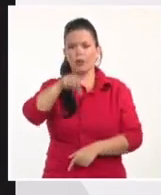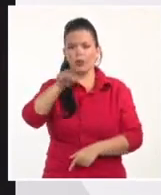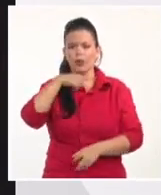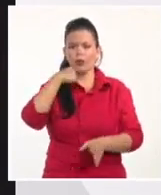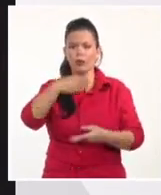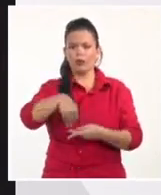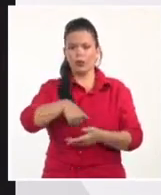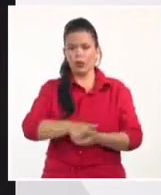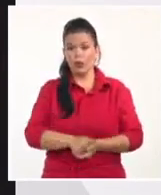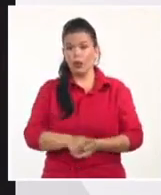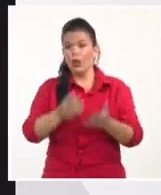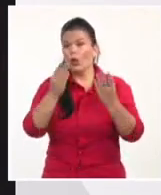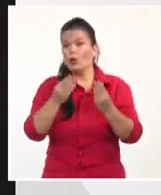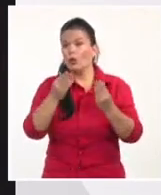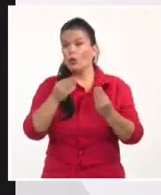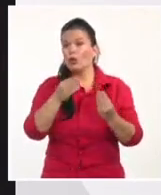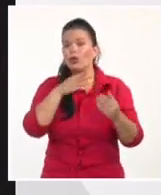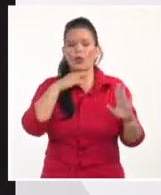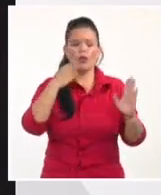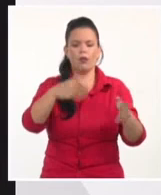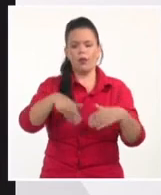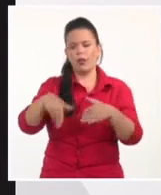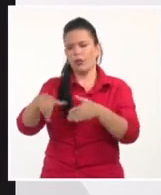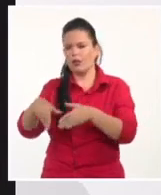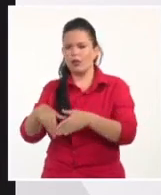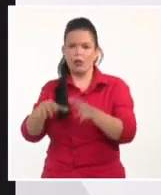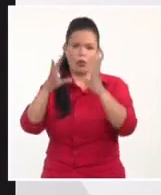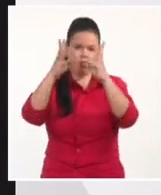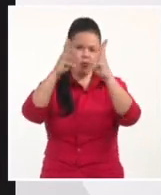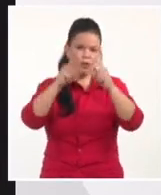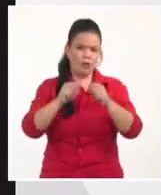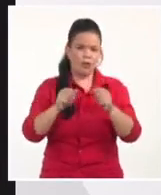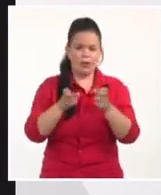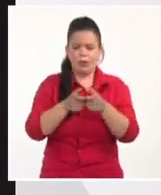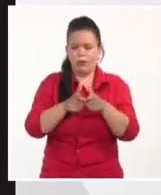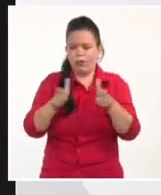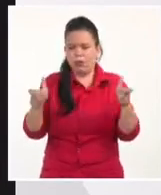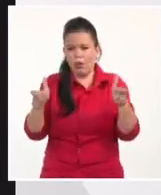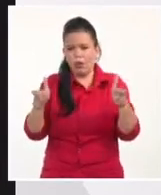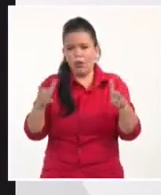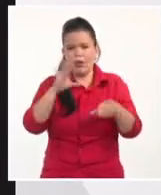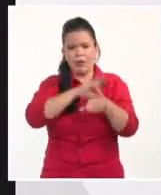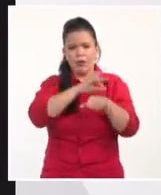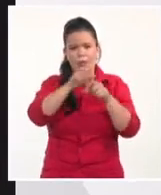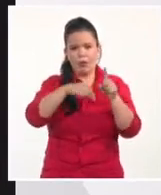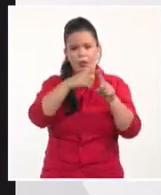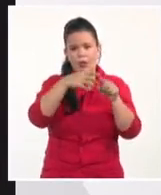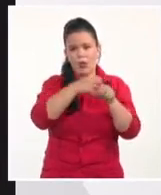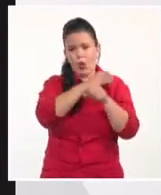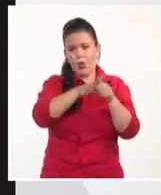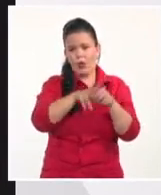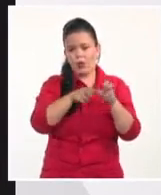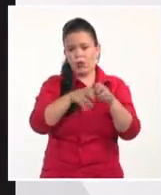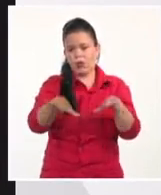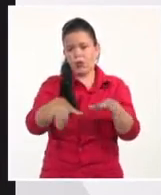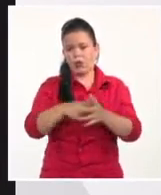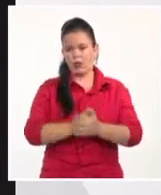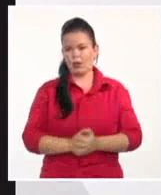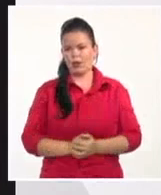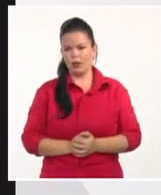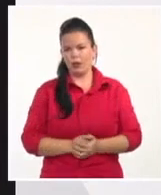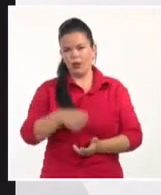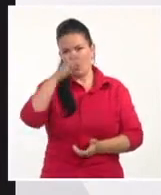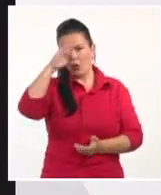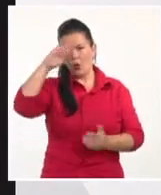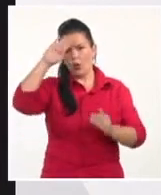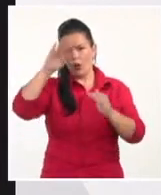muertes, son muchos contagios, pero en este sentido creo que la gestión de Cuba estuvo bien. Y como te decía, hay en